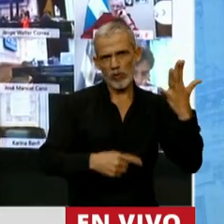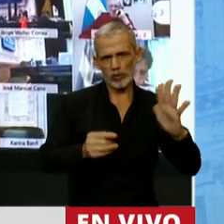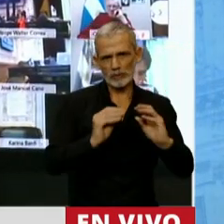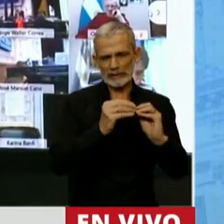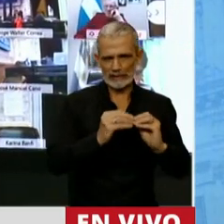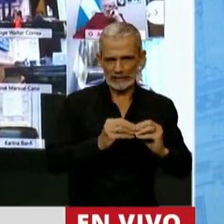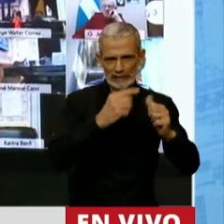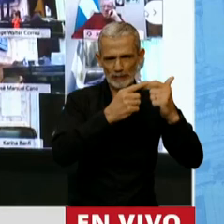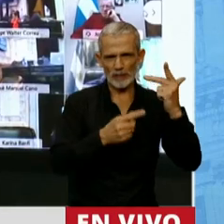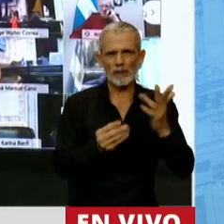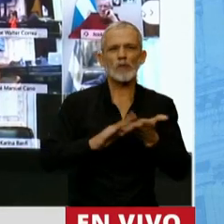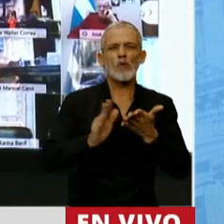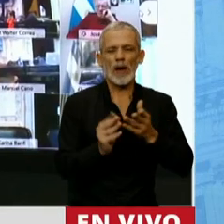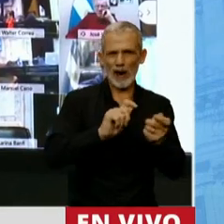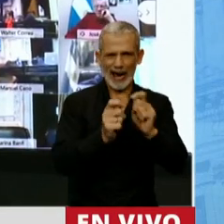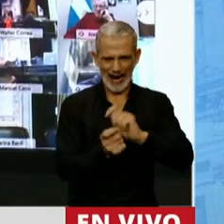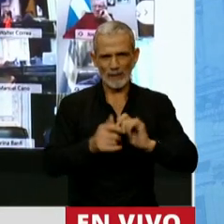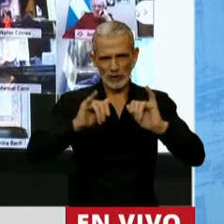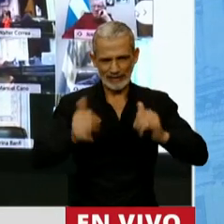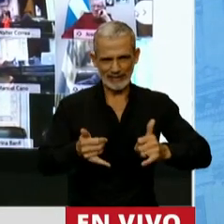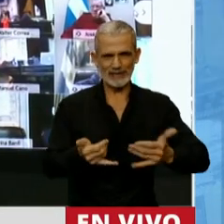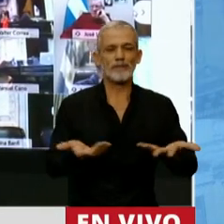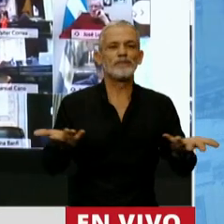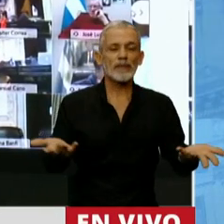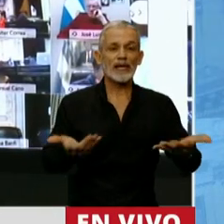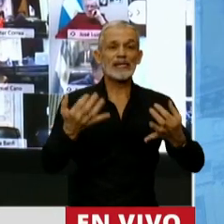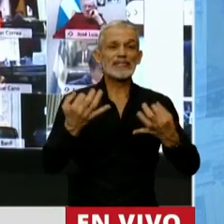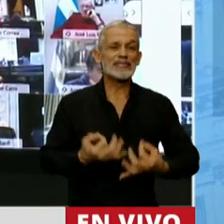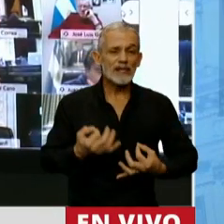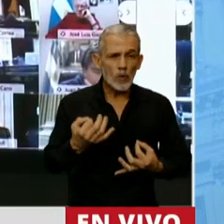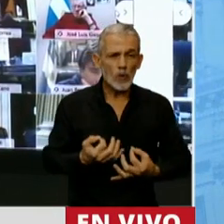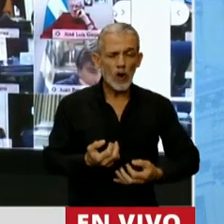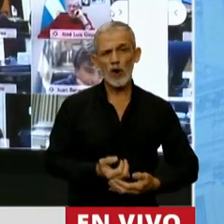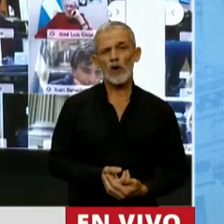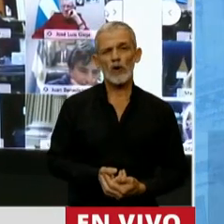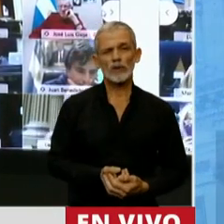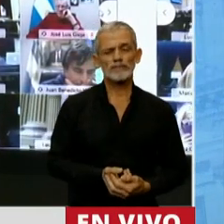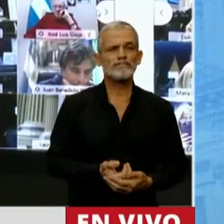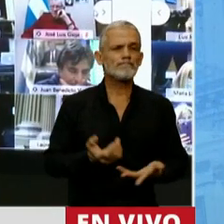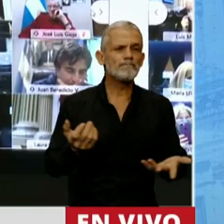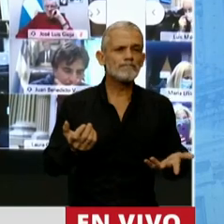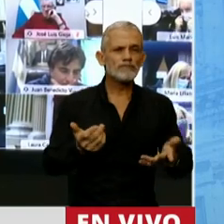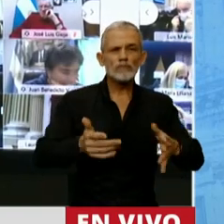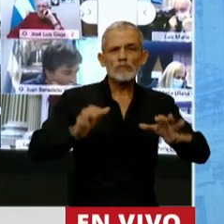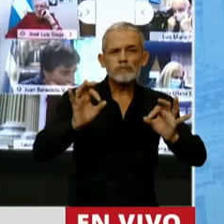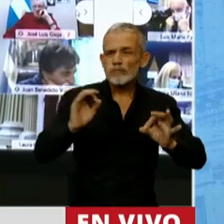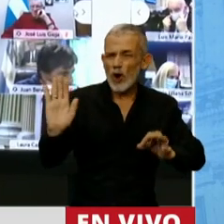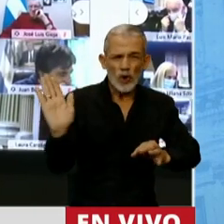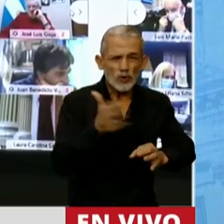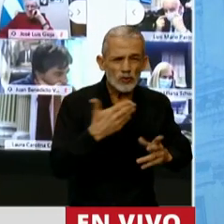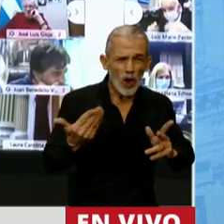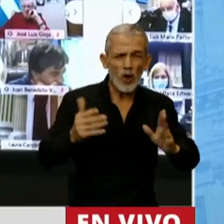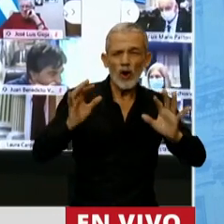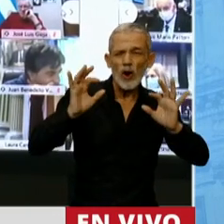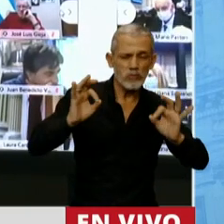cuestiones que se han incorporado seguramente no estarán satisfechas todas las